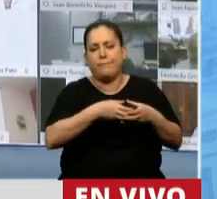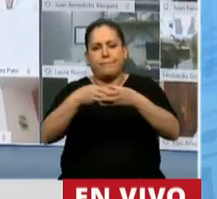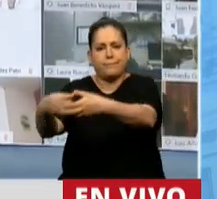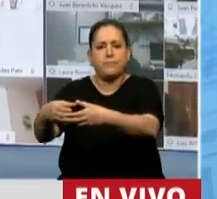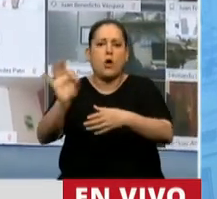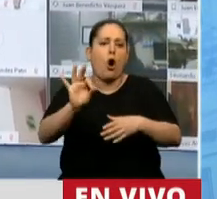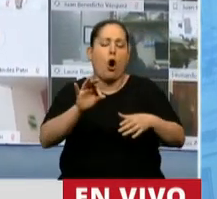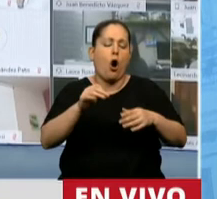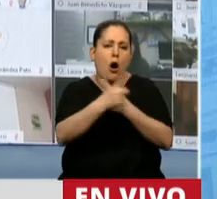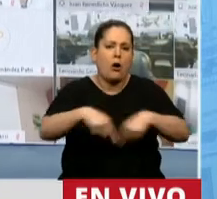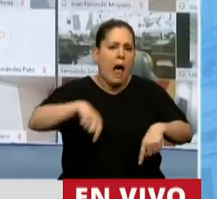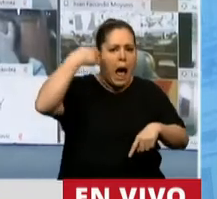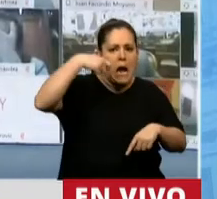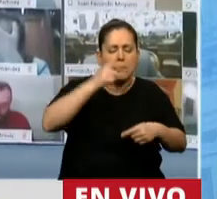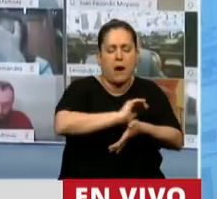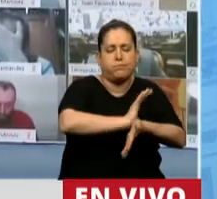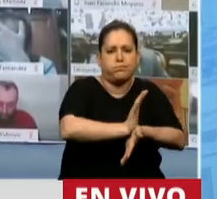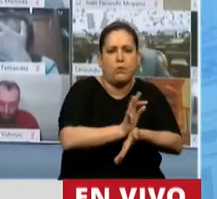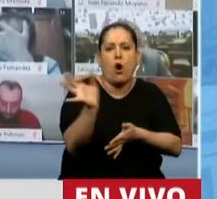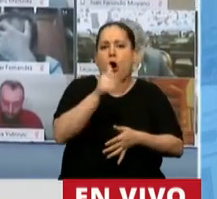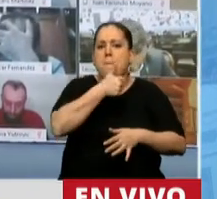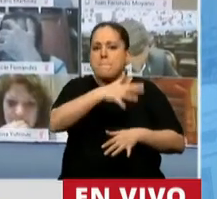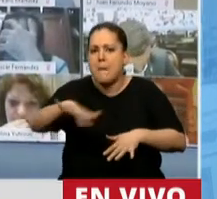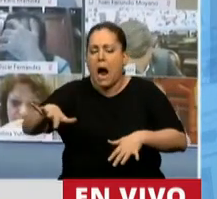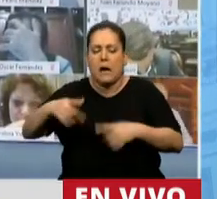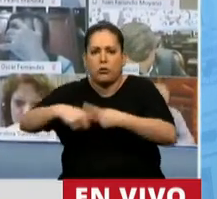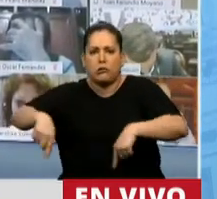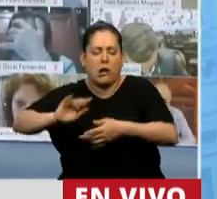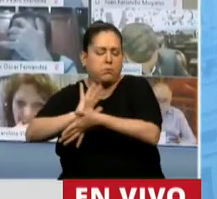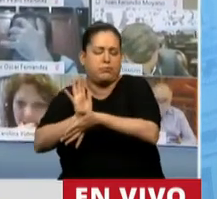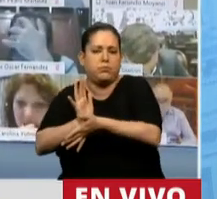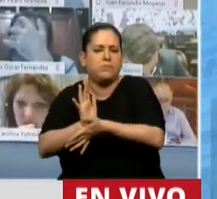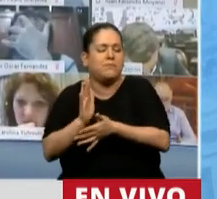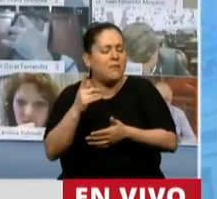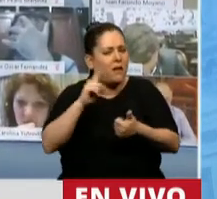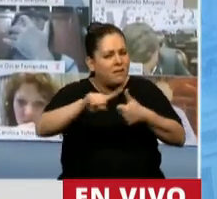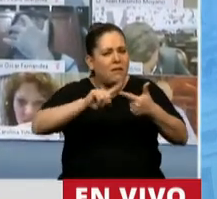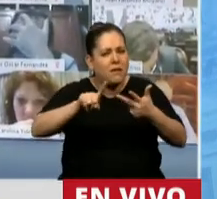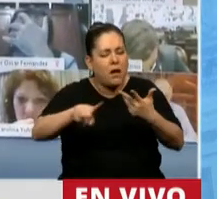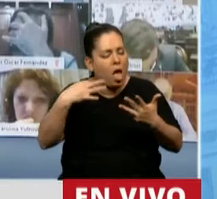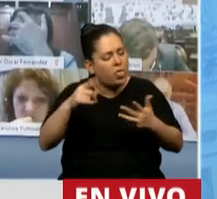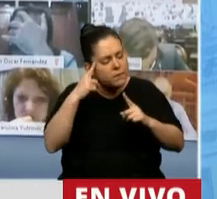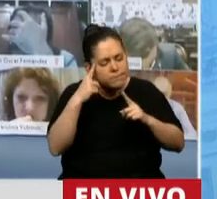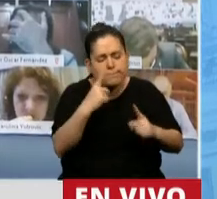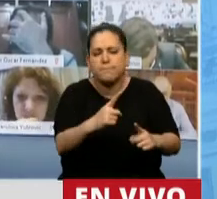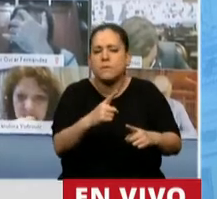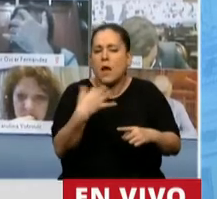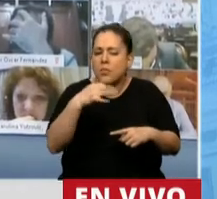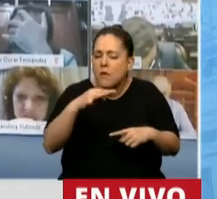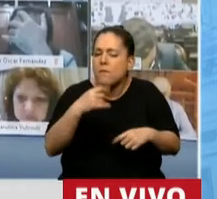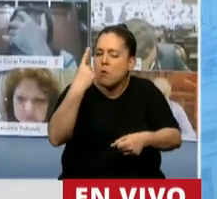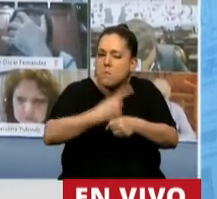nivel del mar. No podemos ser indiferentes a nuestro entorno. Debemos actuar antes que los efectos